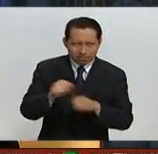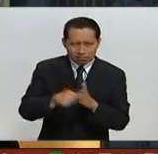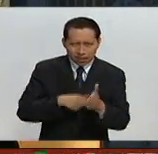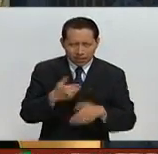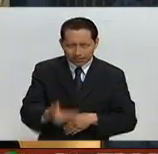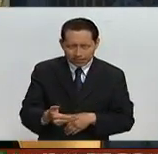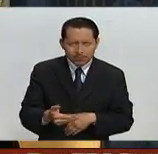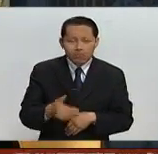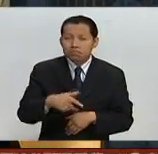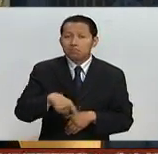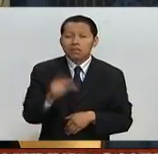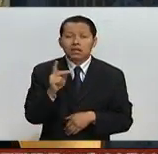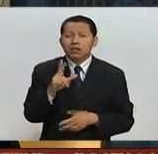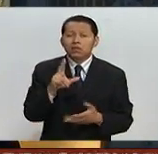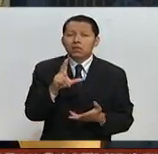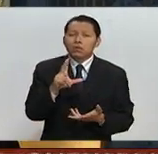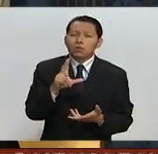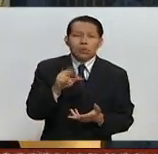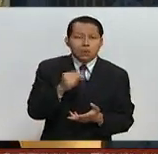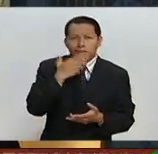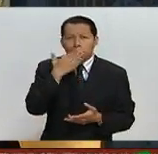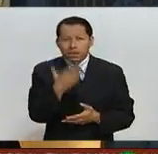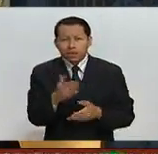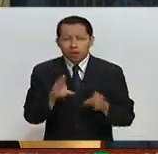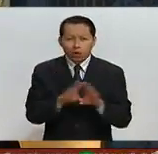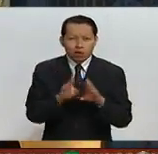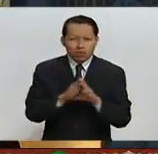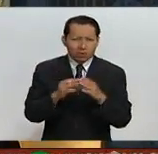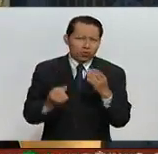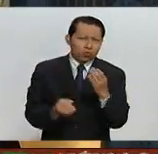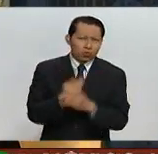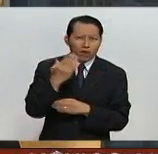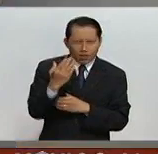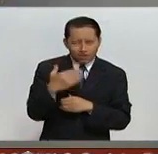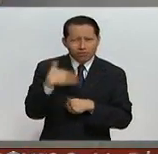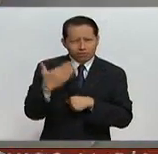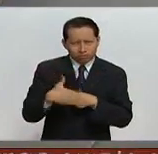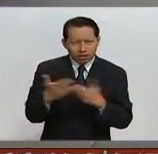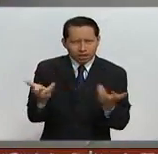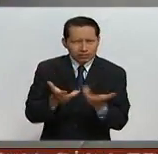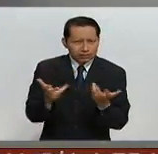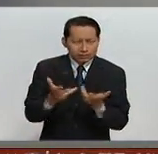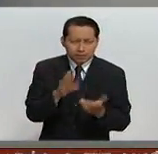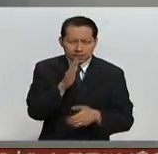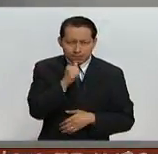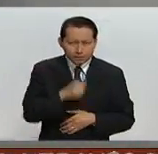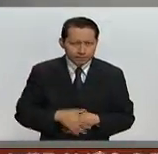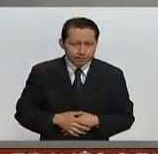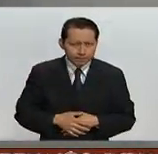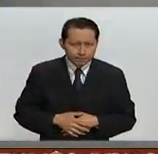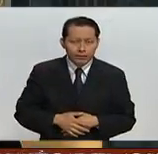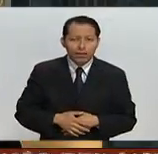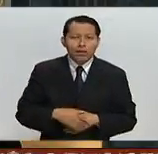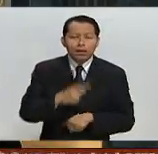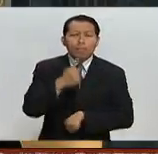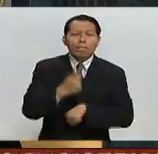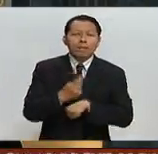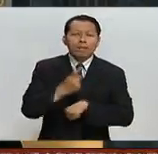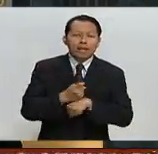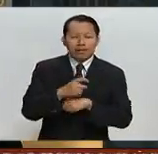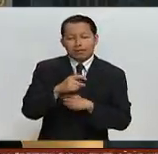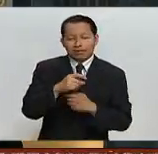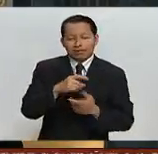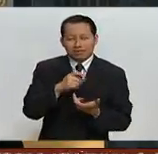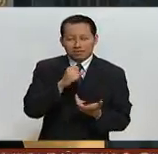Pero no es lo adecuado que sea el capitán que dirija este nuevo rumbo. El primer ministro dijo que el cambio